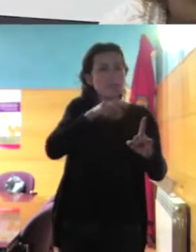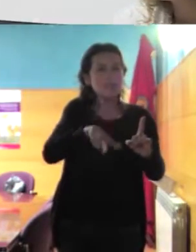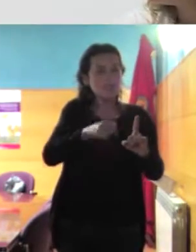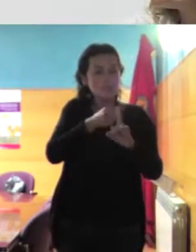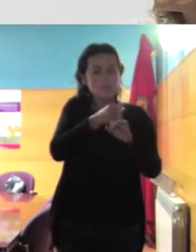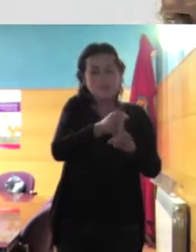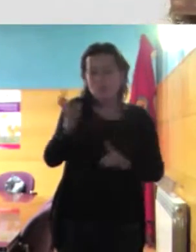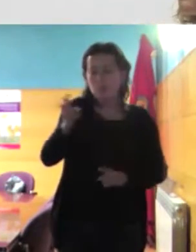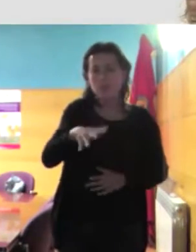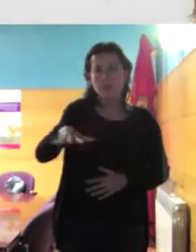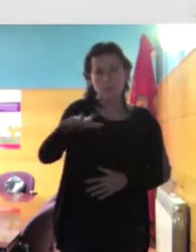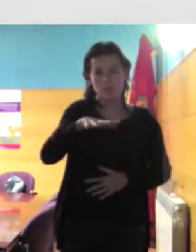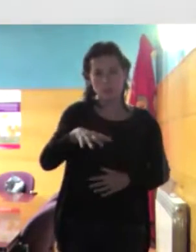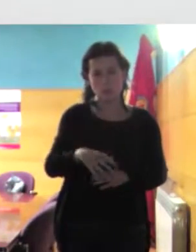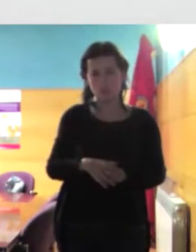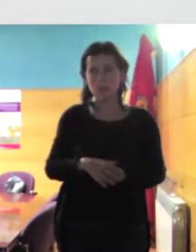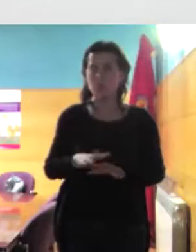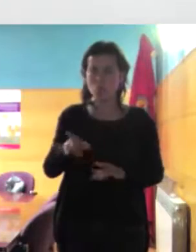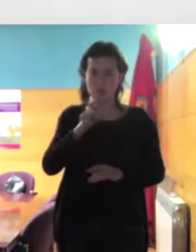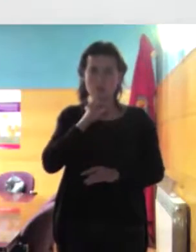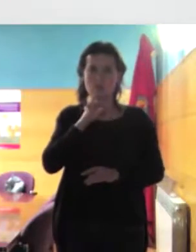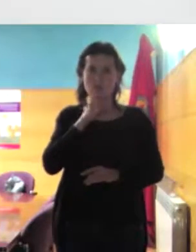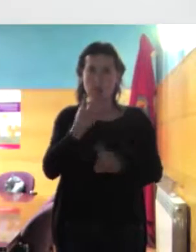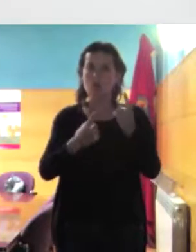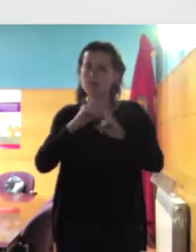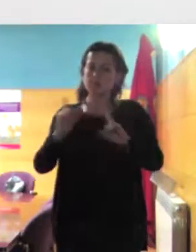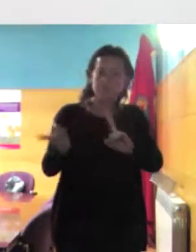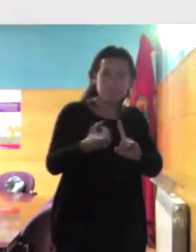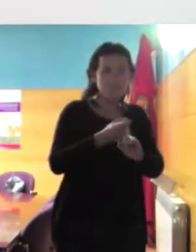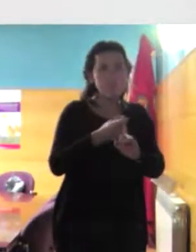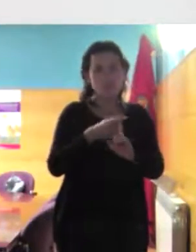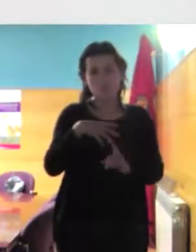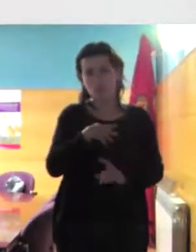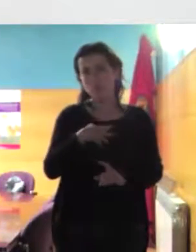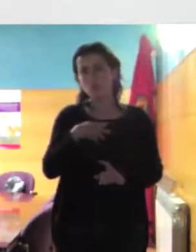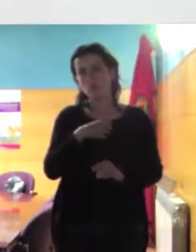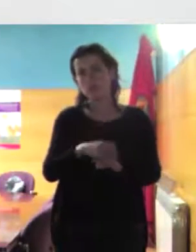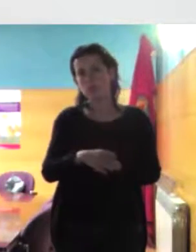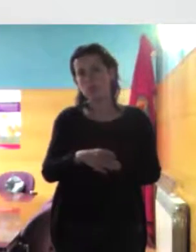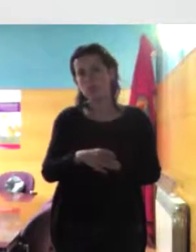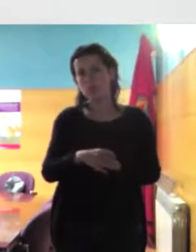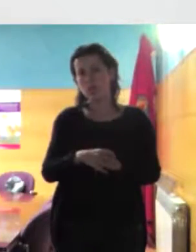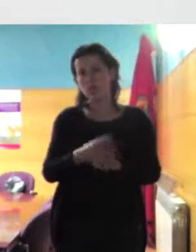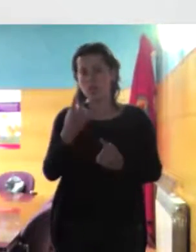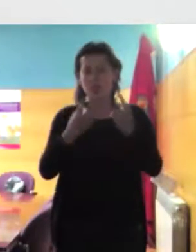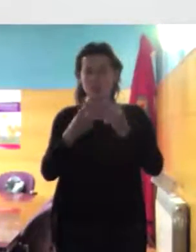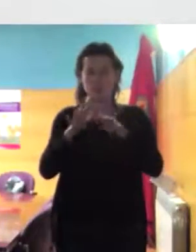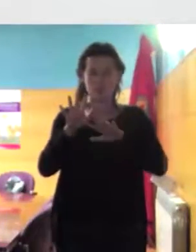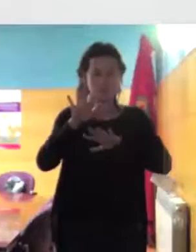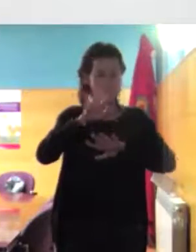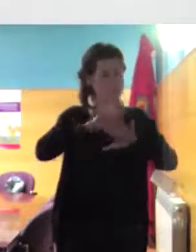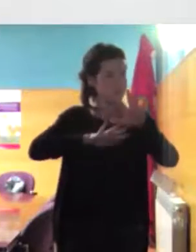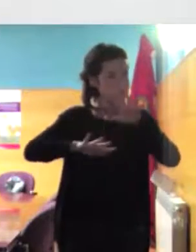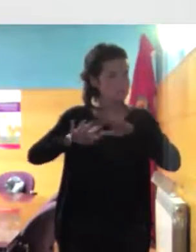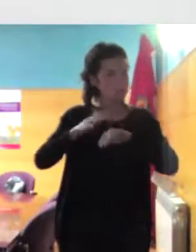presiones y las opresiones pero es muy difícil de identificar a veces y a veces es muy difuso intuimos o